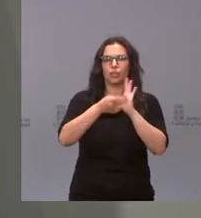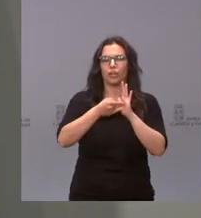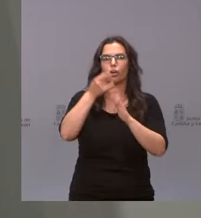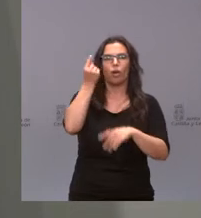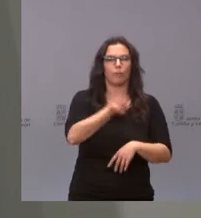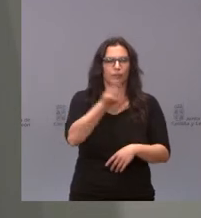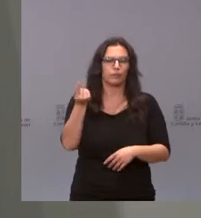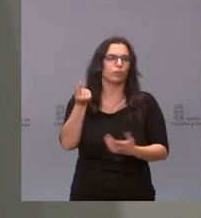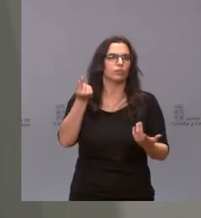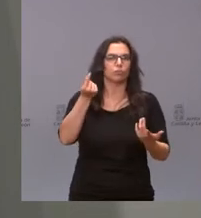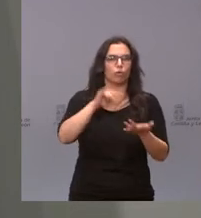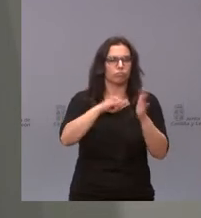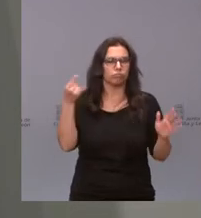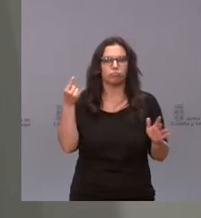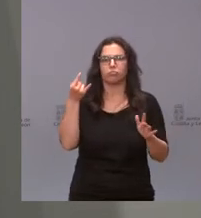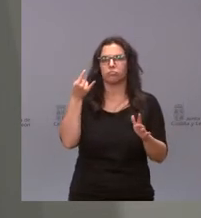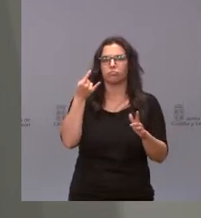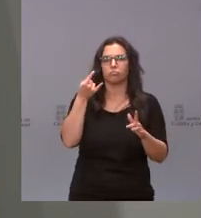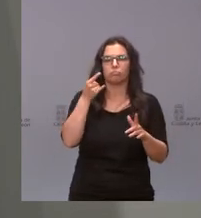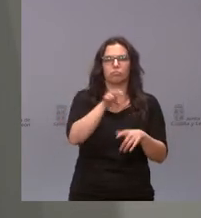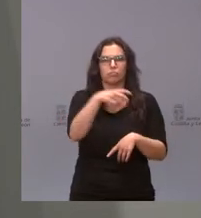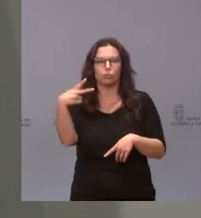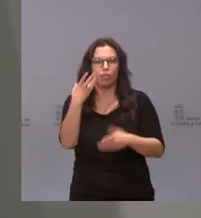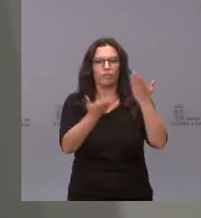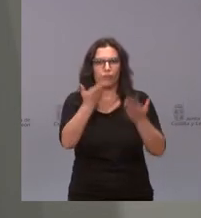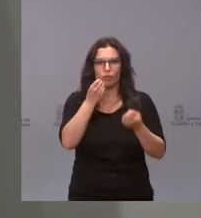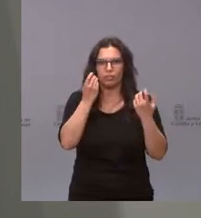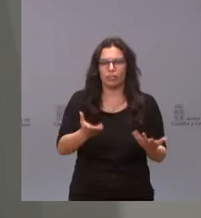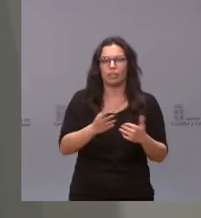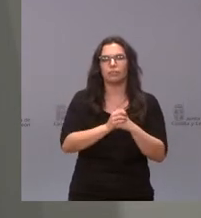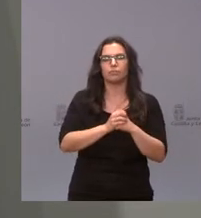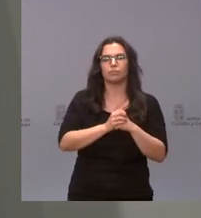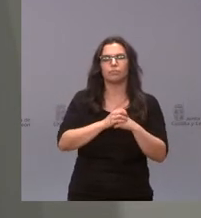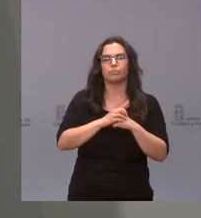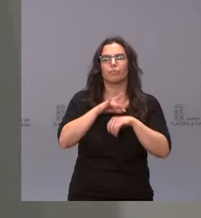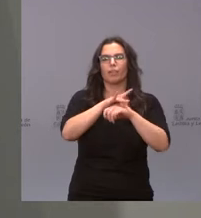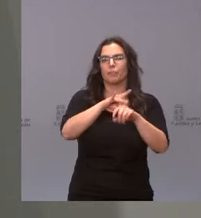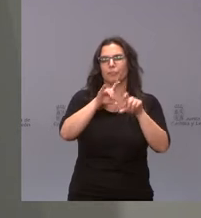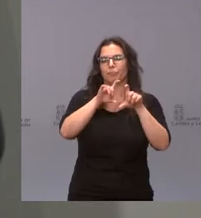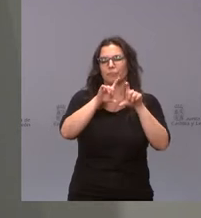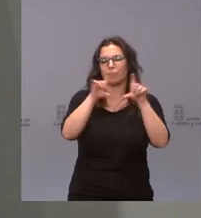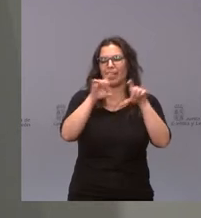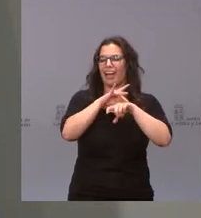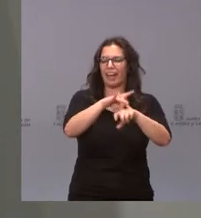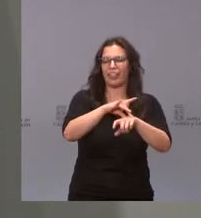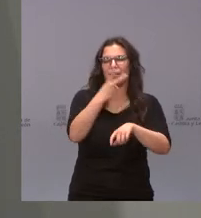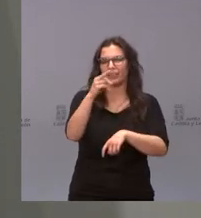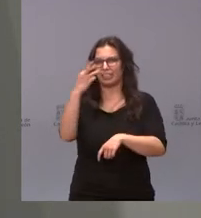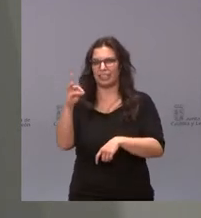Nuevas Tecnologías, Evaluación del Desempeño, Agenda 2030 y, de esta manera,